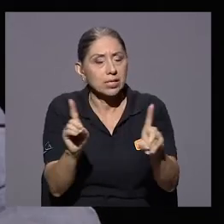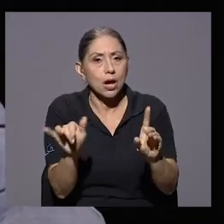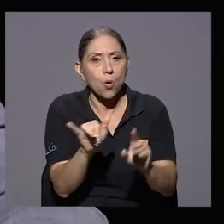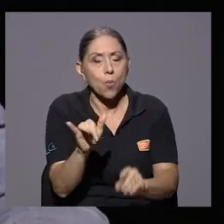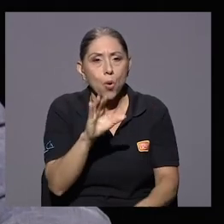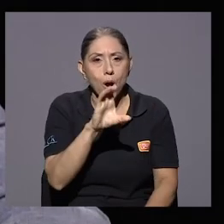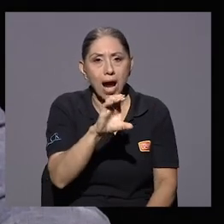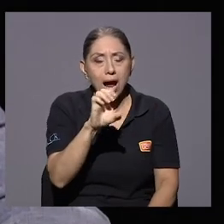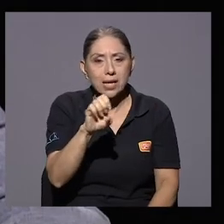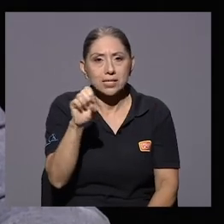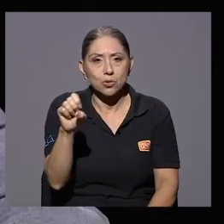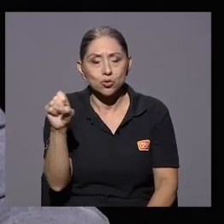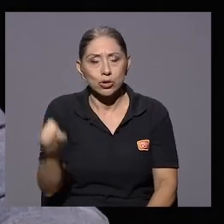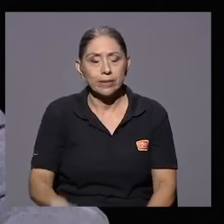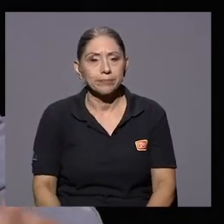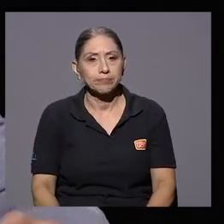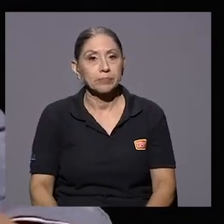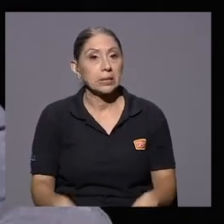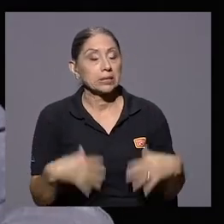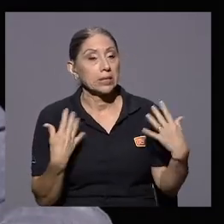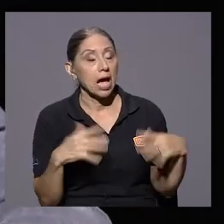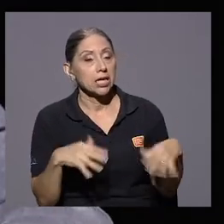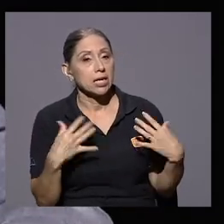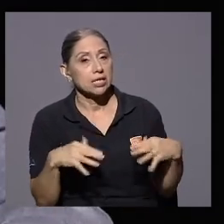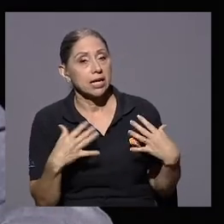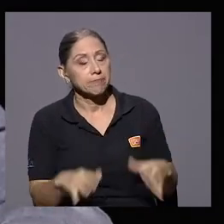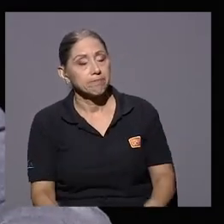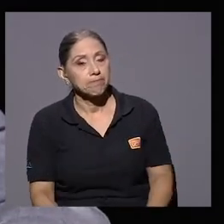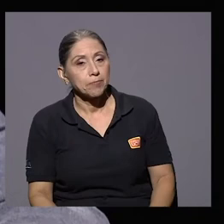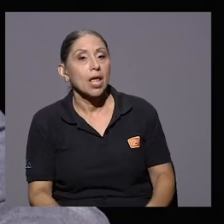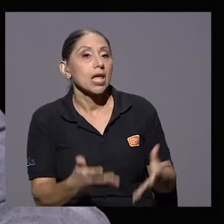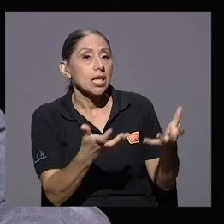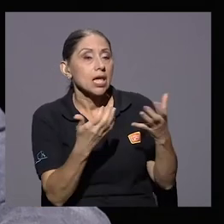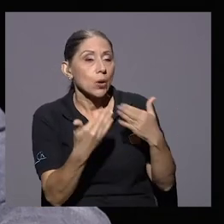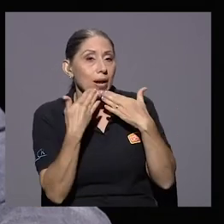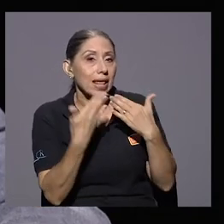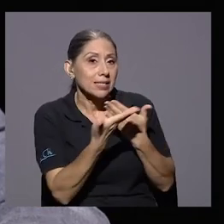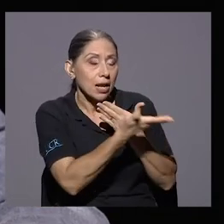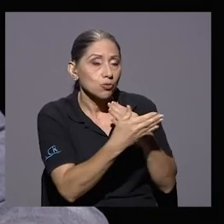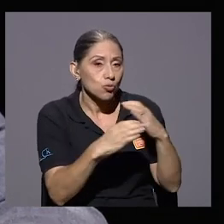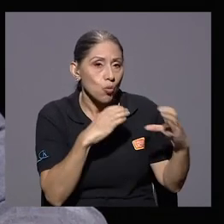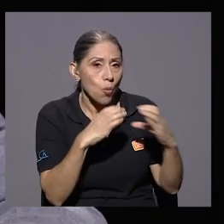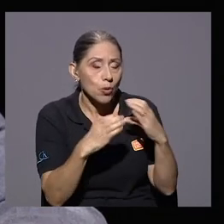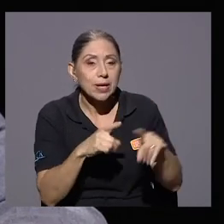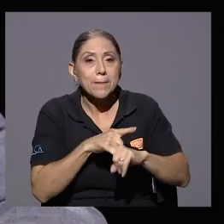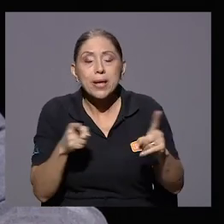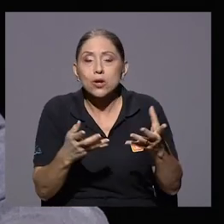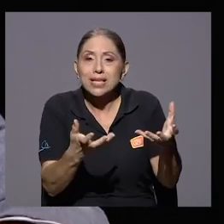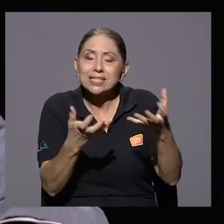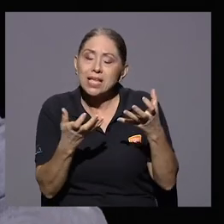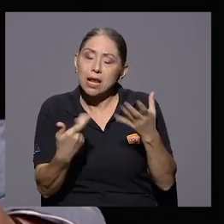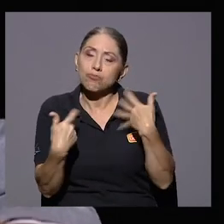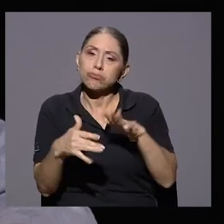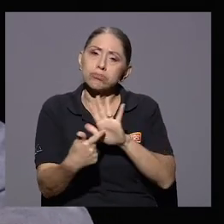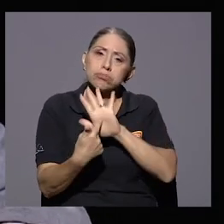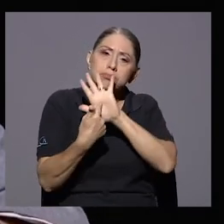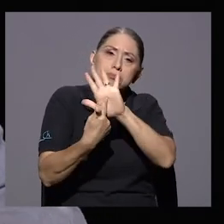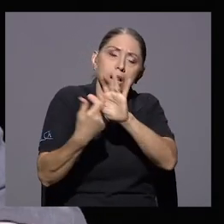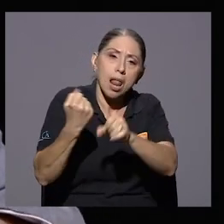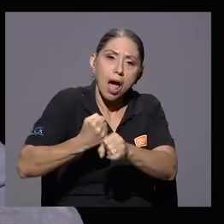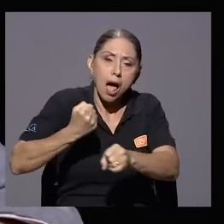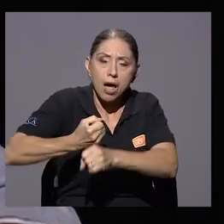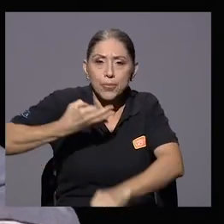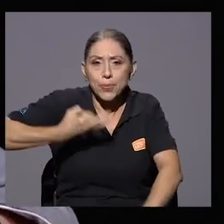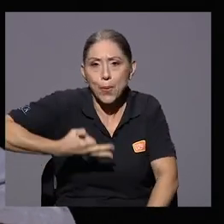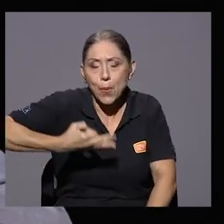Ay, ay, ay, don Leren. Quiero agradecerle por esta conversación, pero sobre todo quisiera destacar esa labor que todos los días, hoy siguen manteniendo una